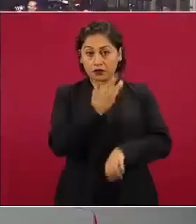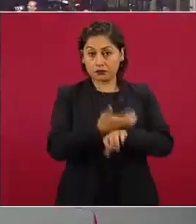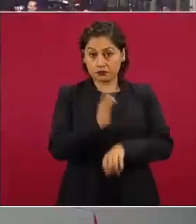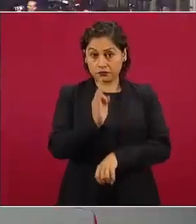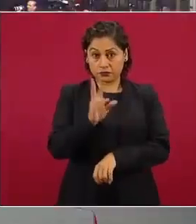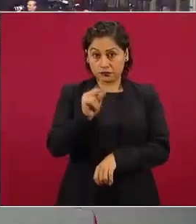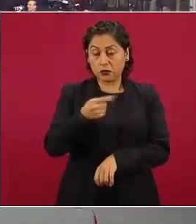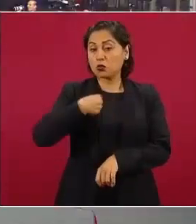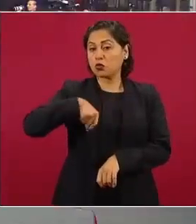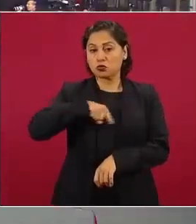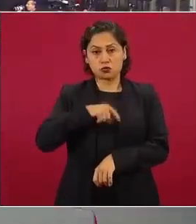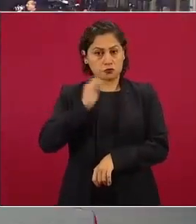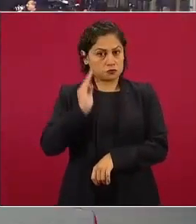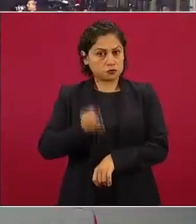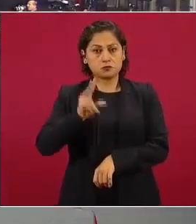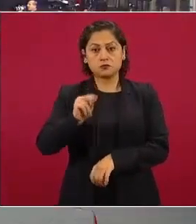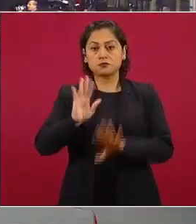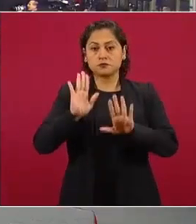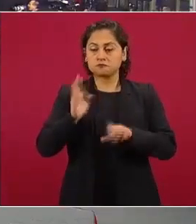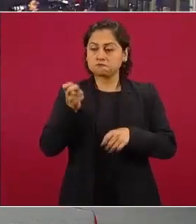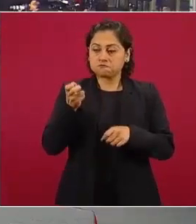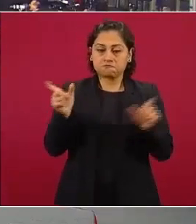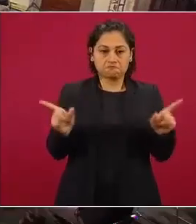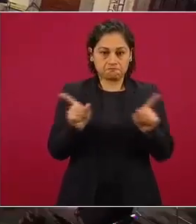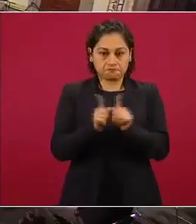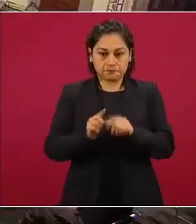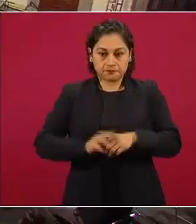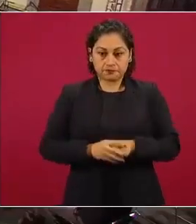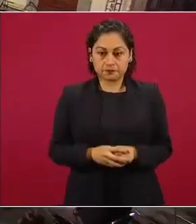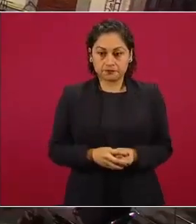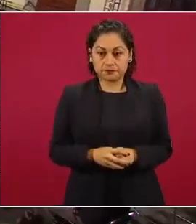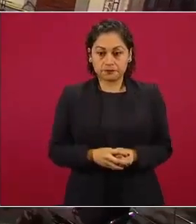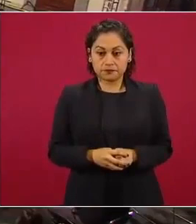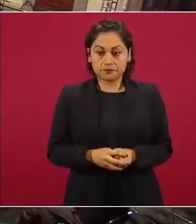eso es en síntesis gracias